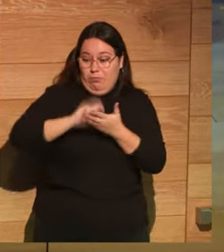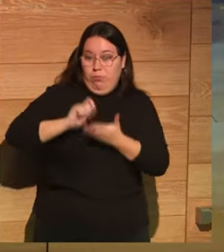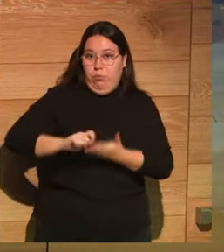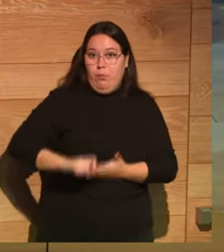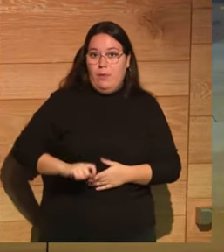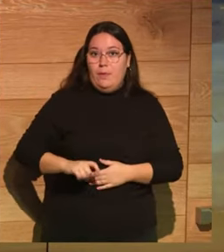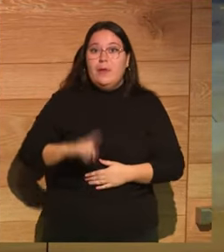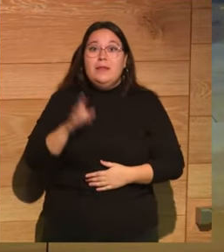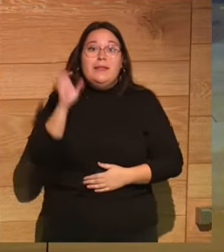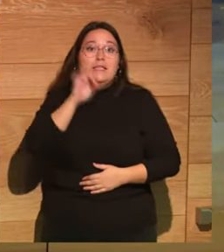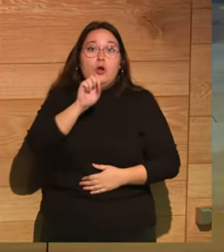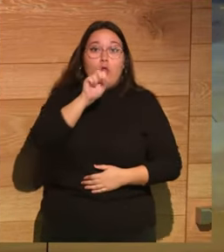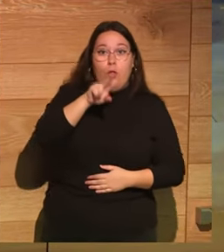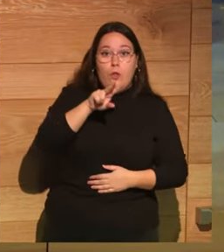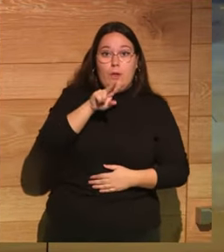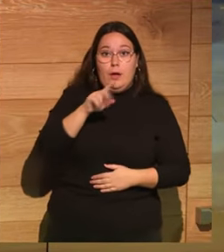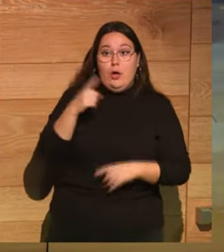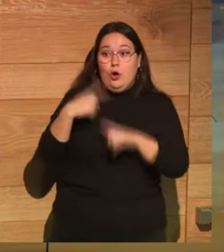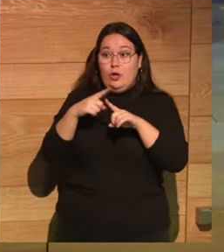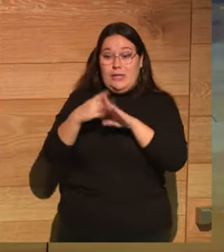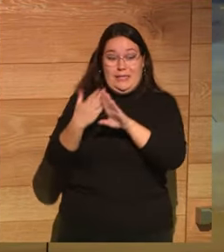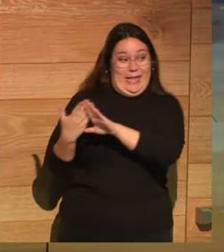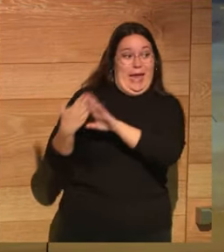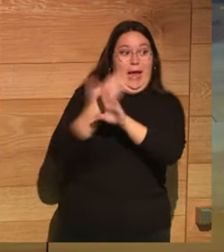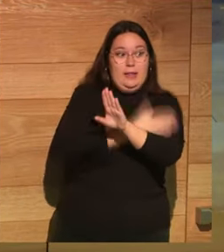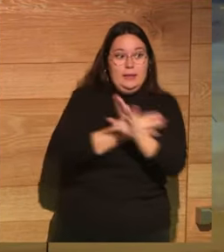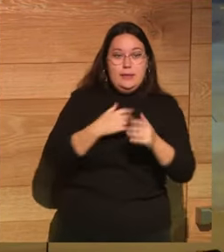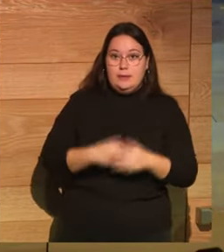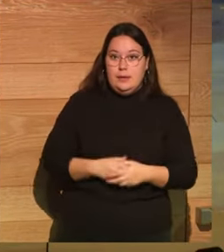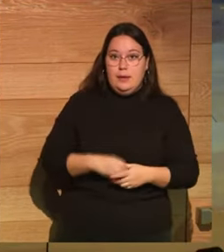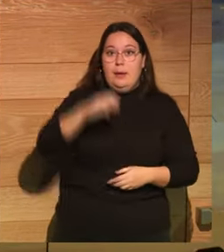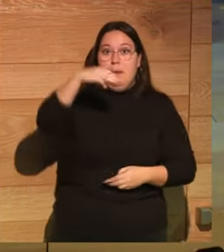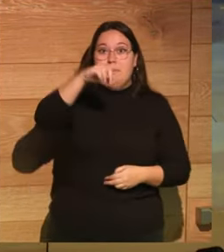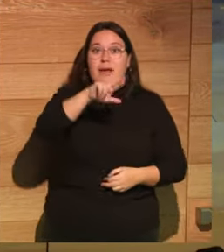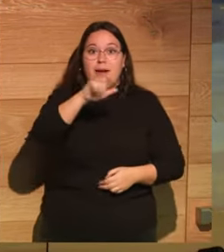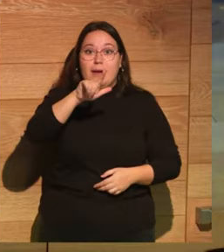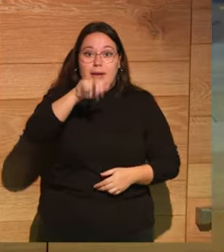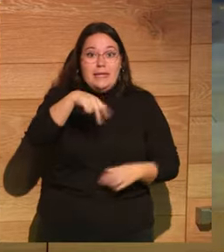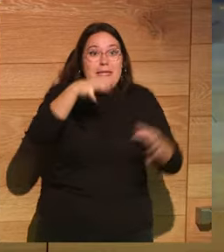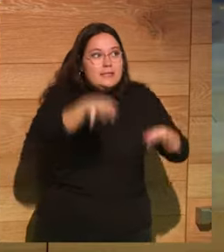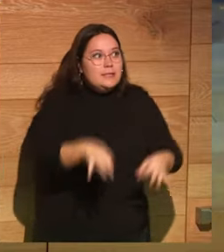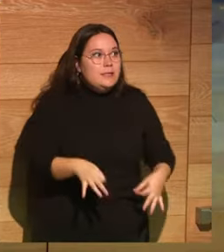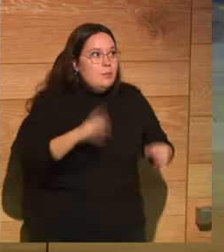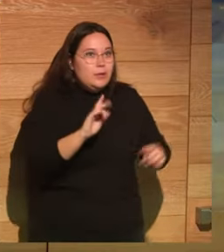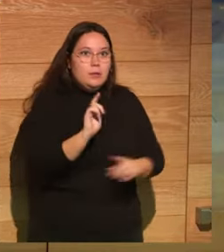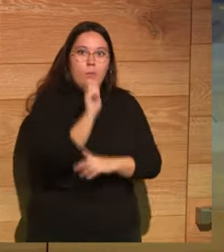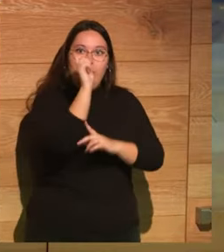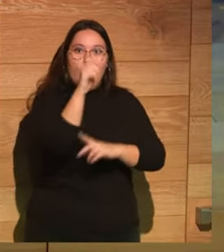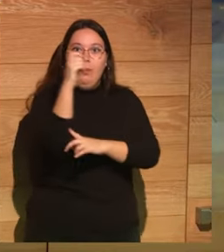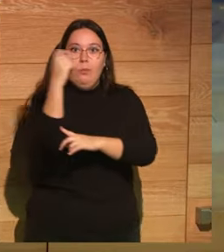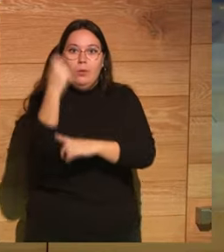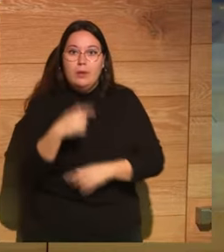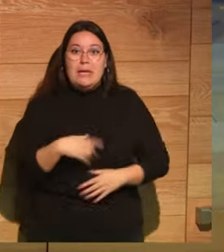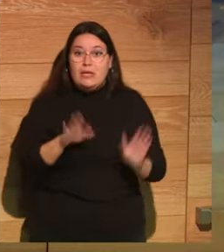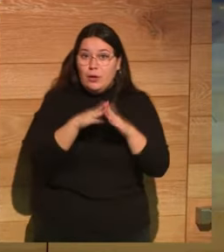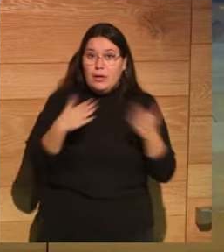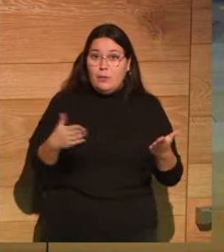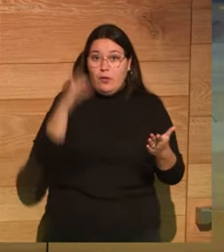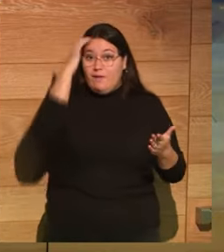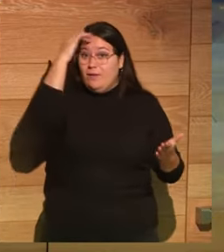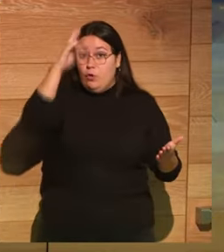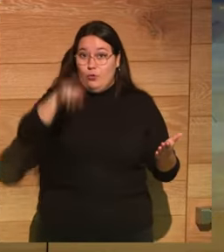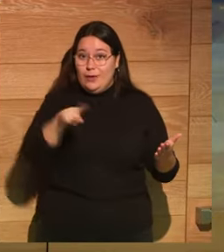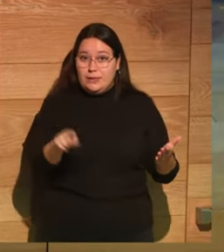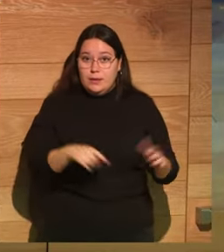y contaba las predicciones de los siglos anteriores, con lo cual Merlín acertaba siempre. Y lo más fuerte de todo es que este libro no era un libro de